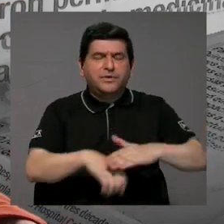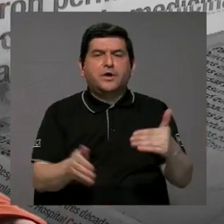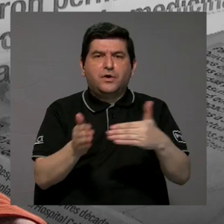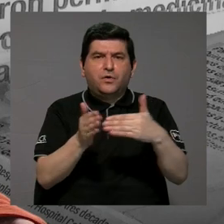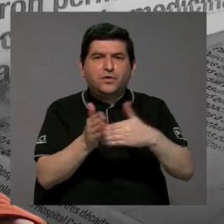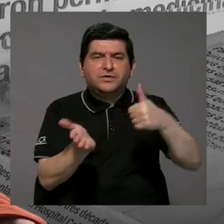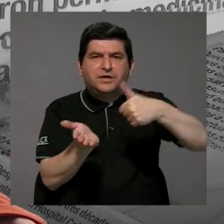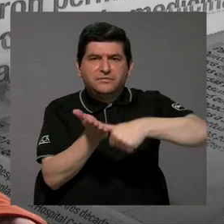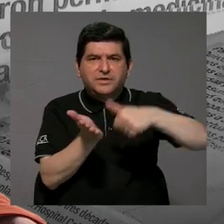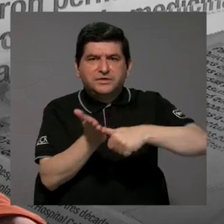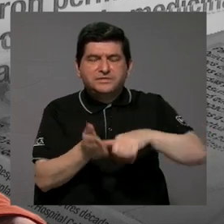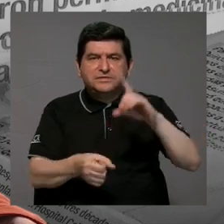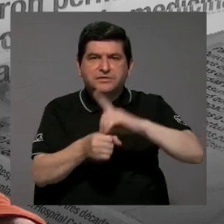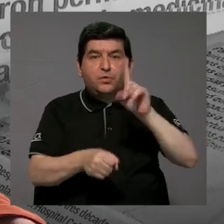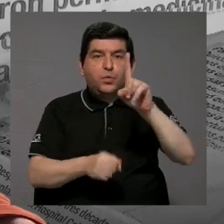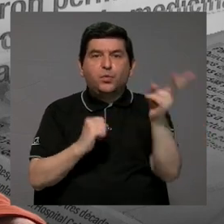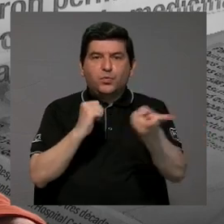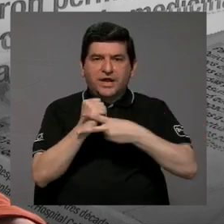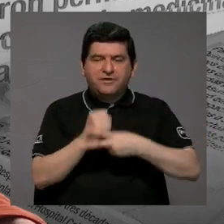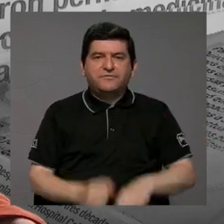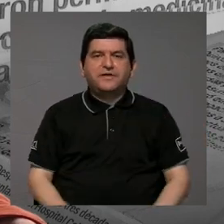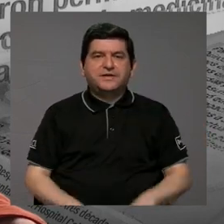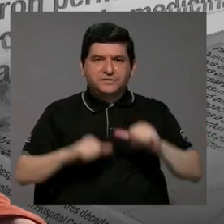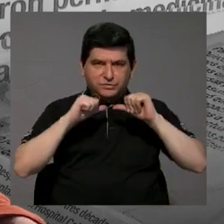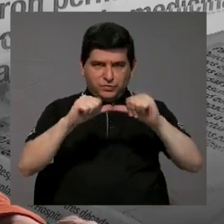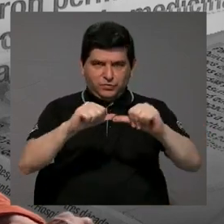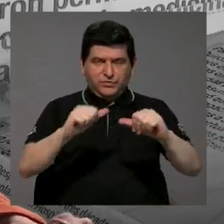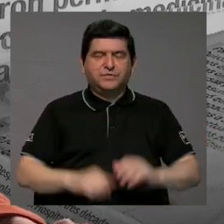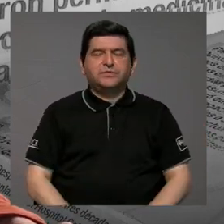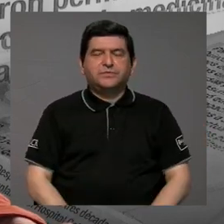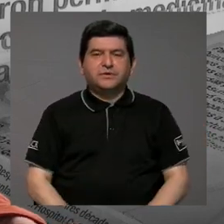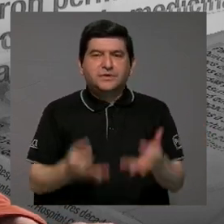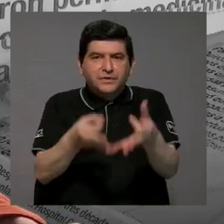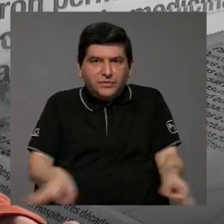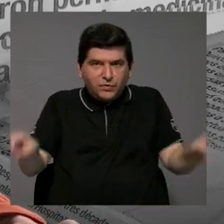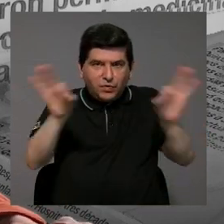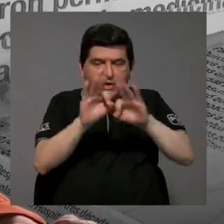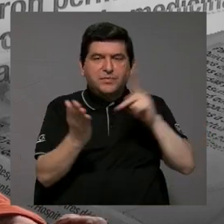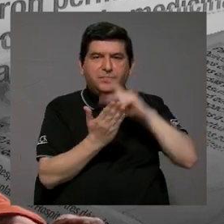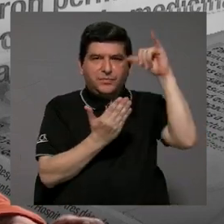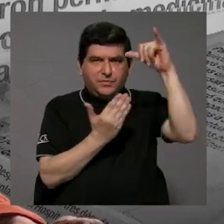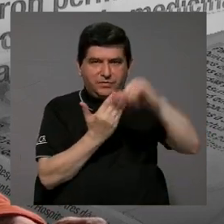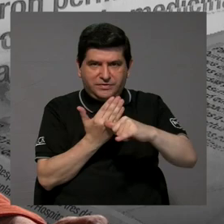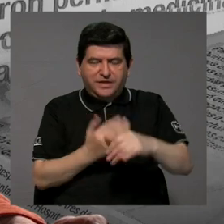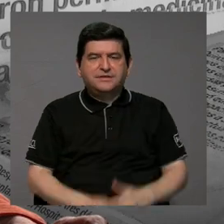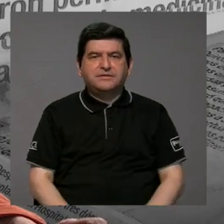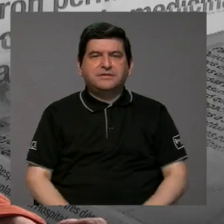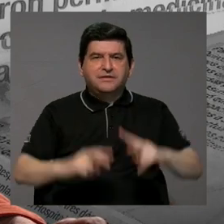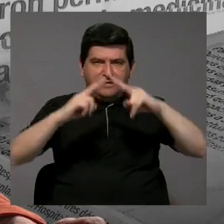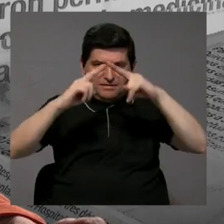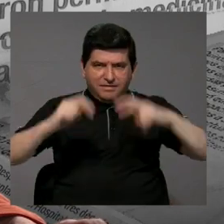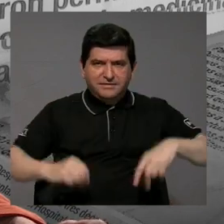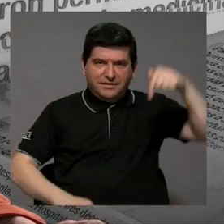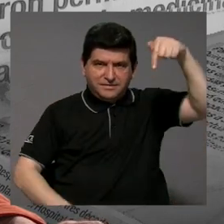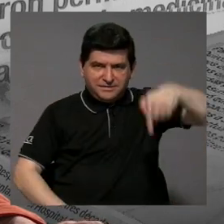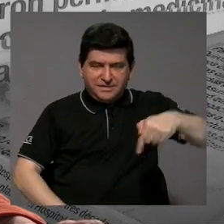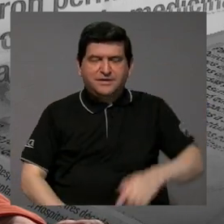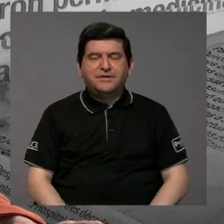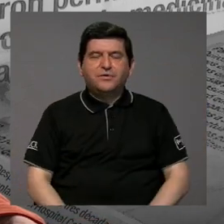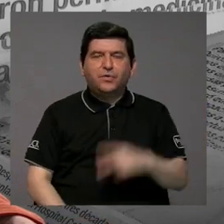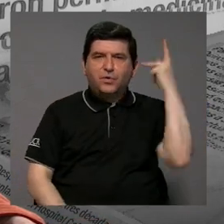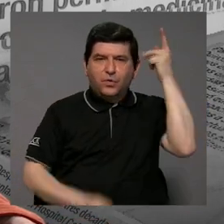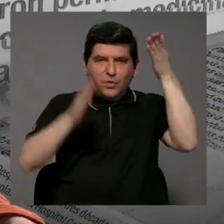la reelección por una vez de forma continua. Lo que importa de este proyecto lo analizaremos